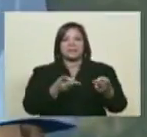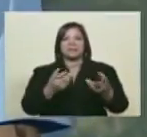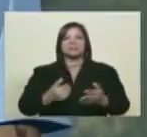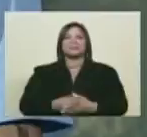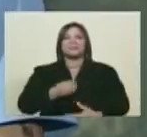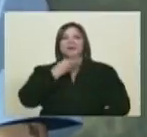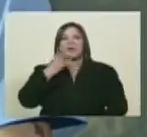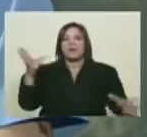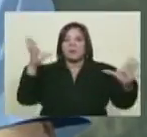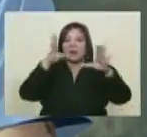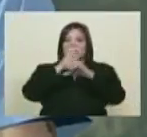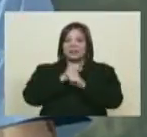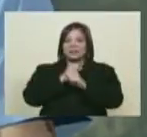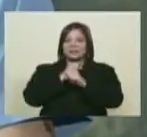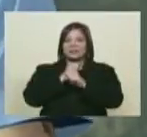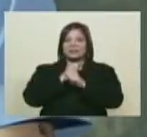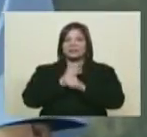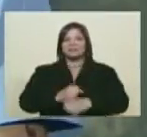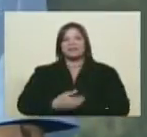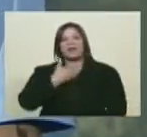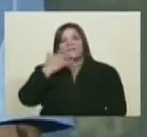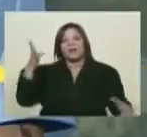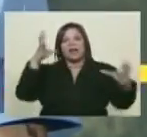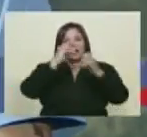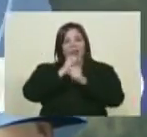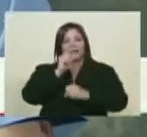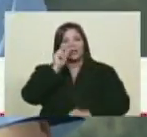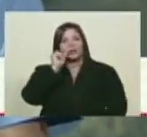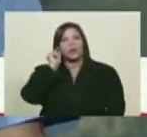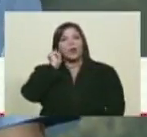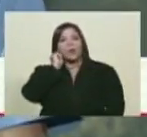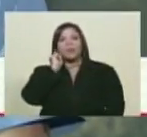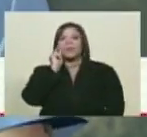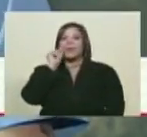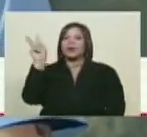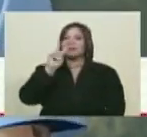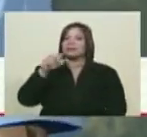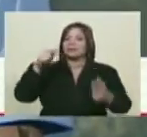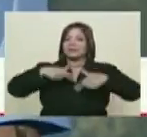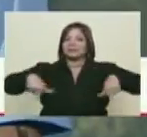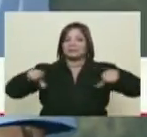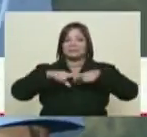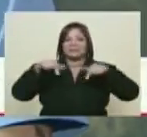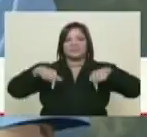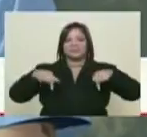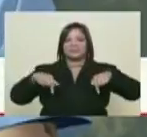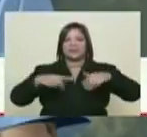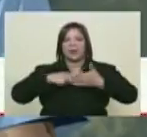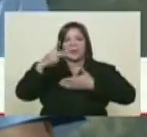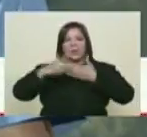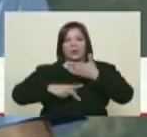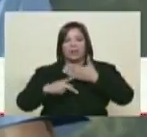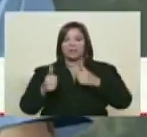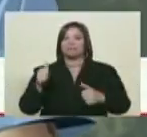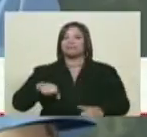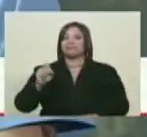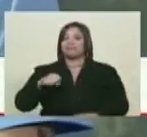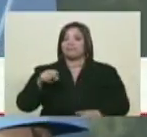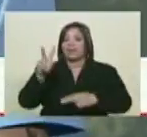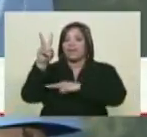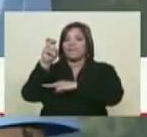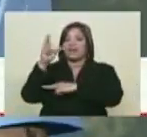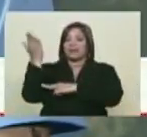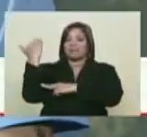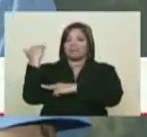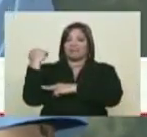Bueno, muy buenas noches, Ernesto, muy buenas noches a todos los venezolanos y venezolanas que sintonizan tu programa. Efectivamente, el viernes tuvimos